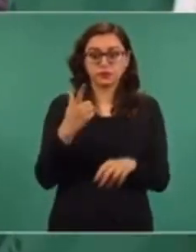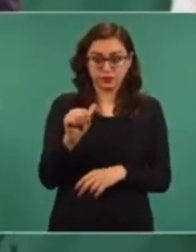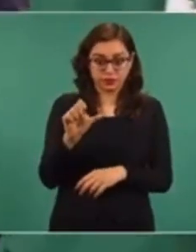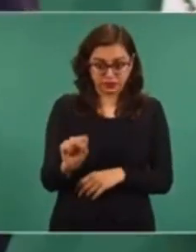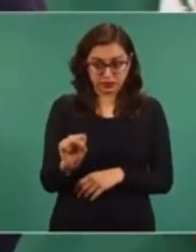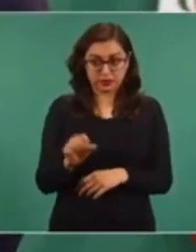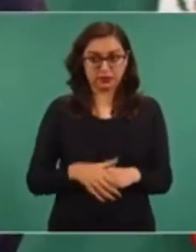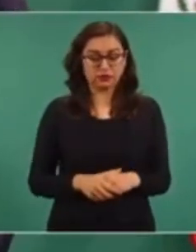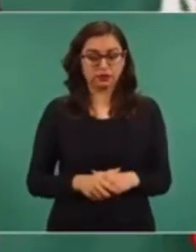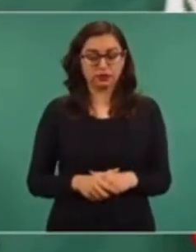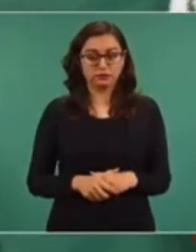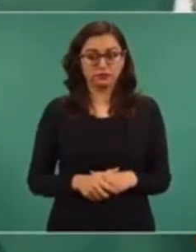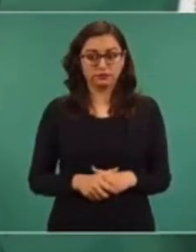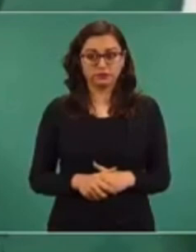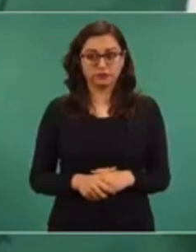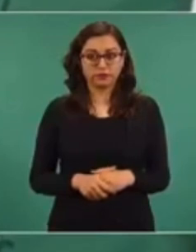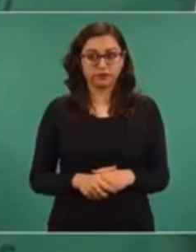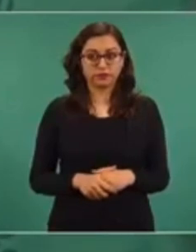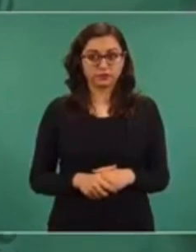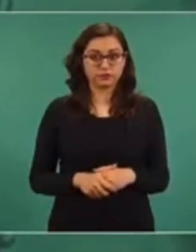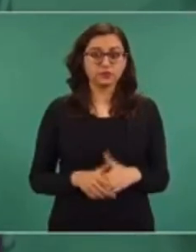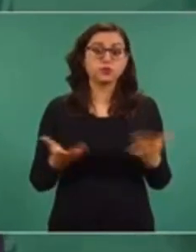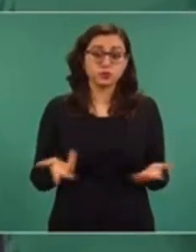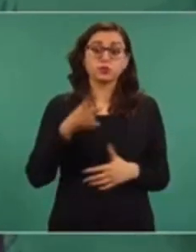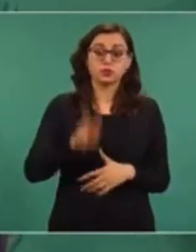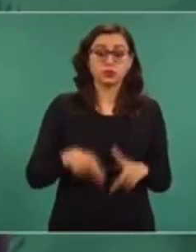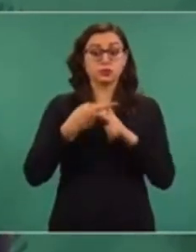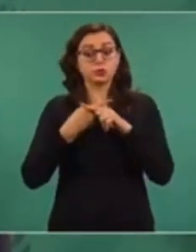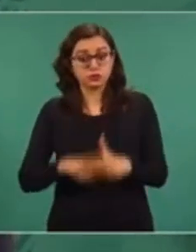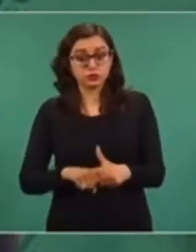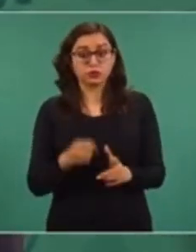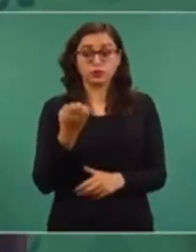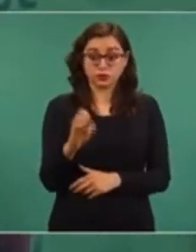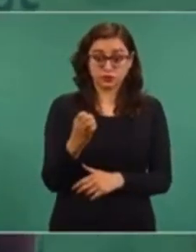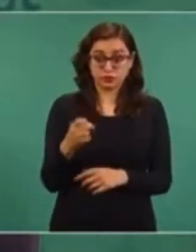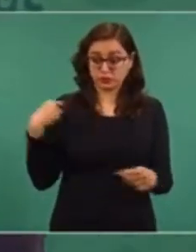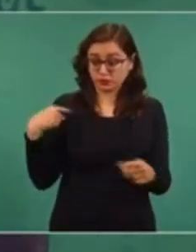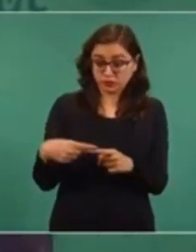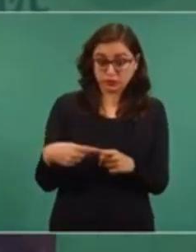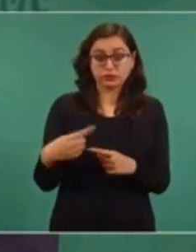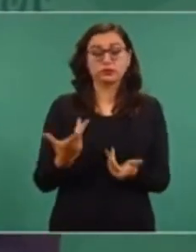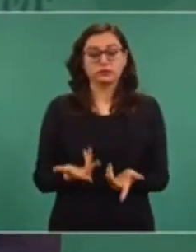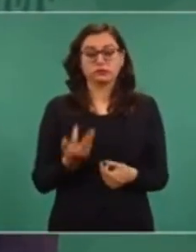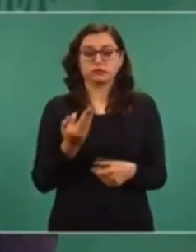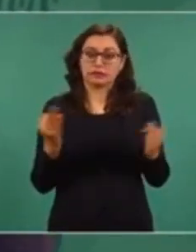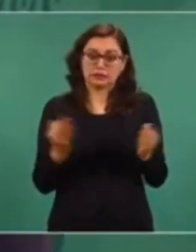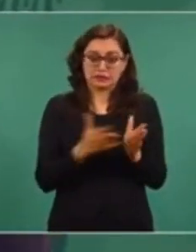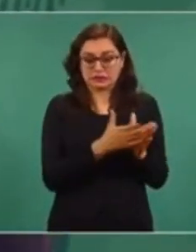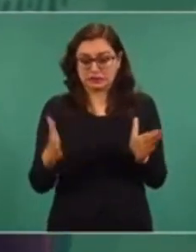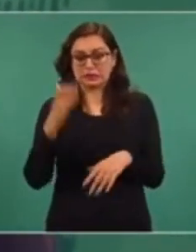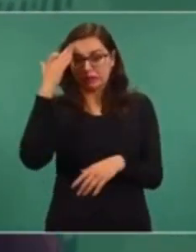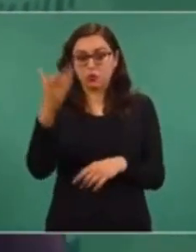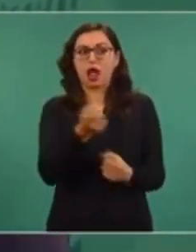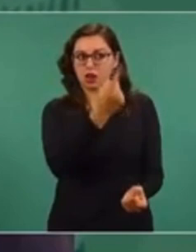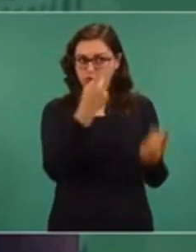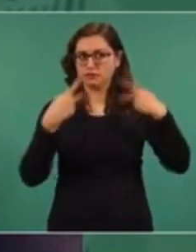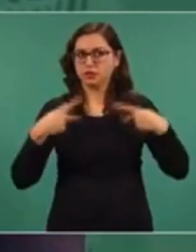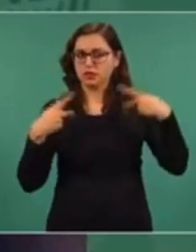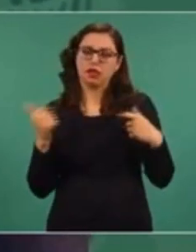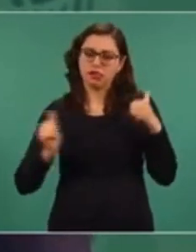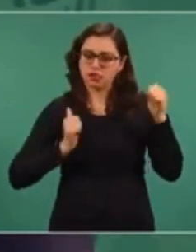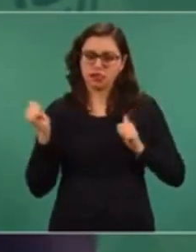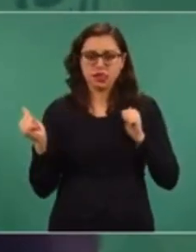Y en efecto, iniciando enero, pensando que era una cosa de temporada, se han dado incrementos.